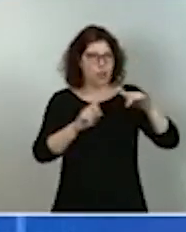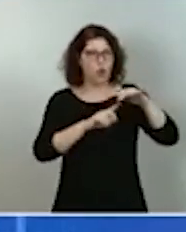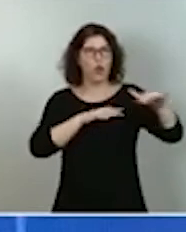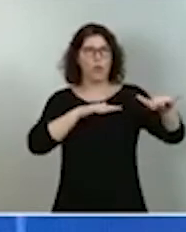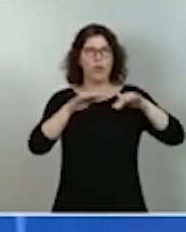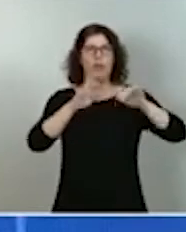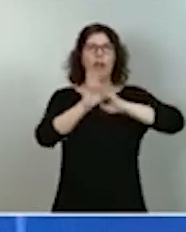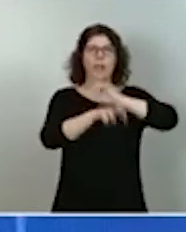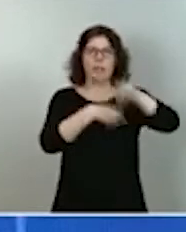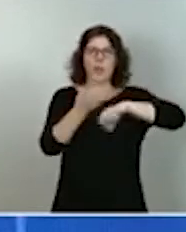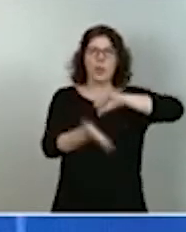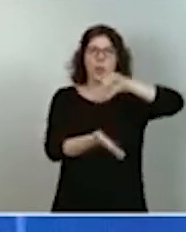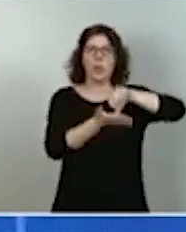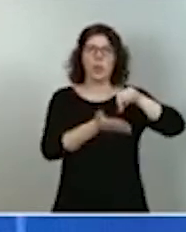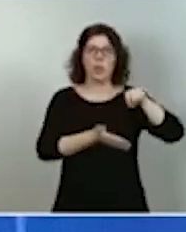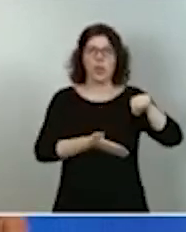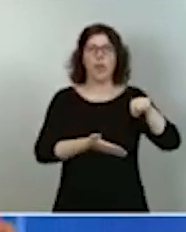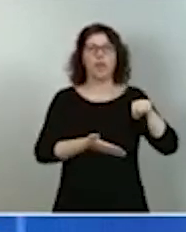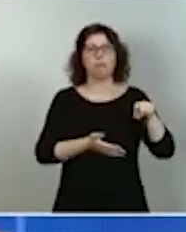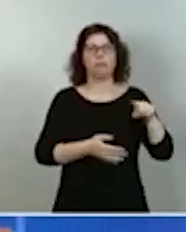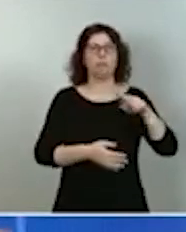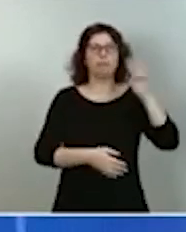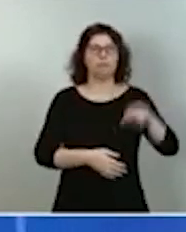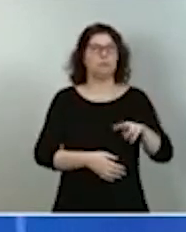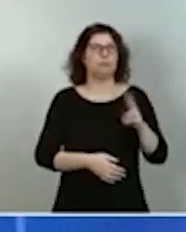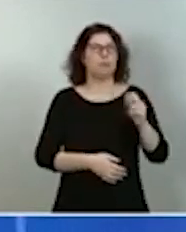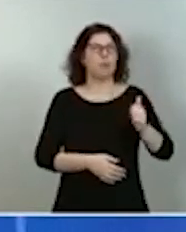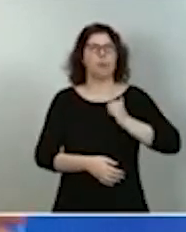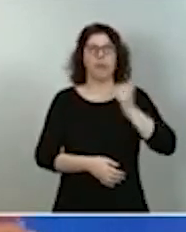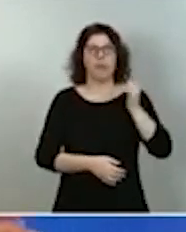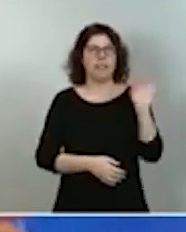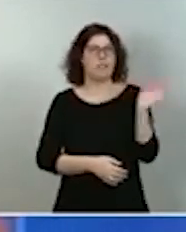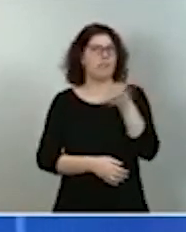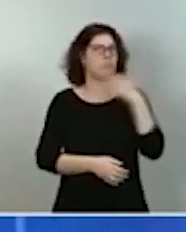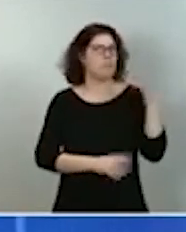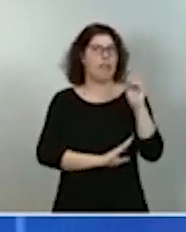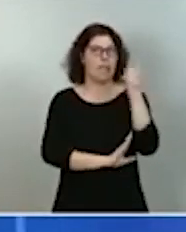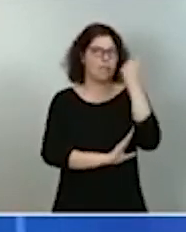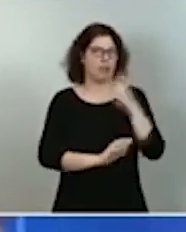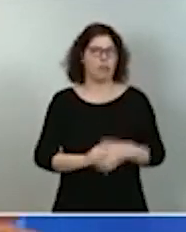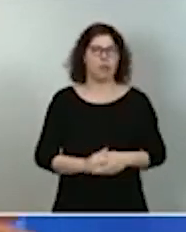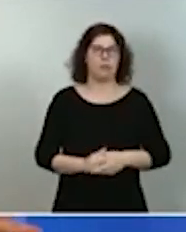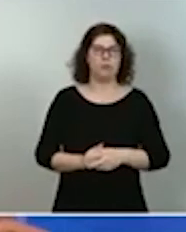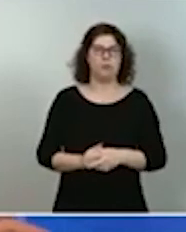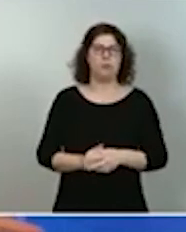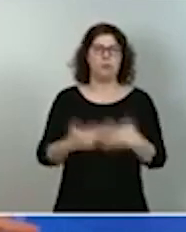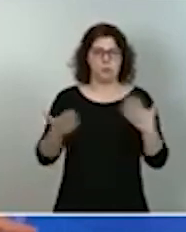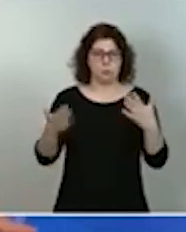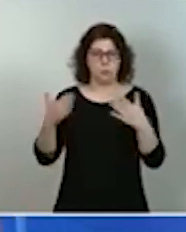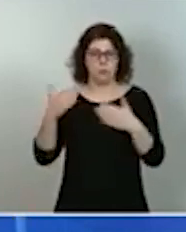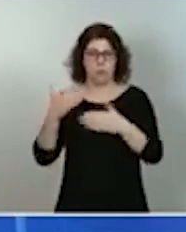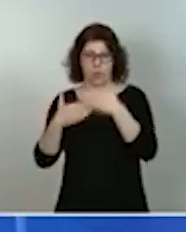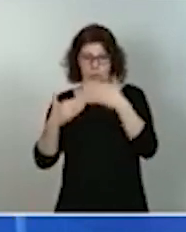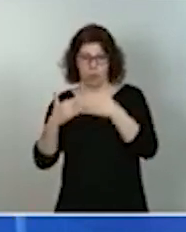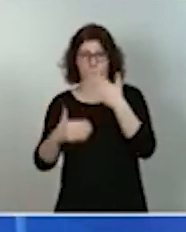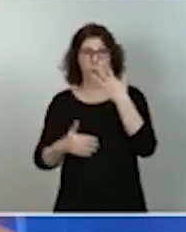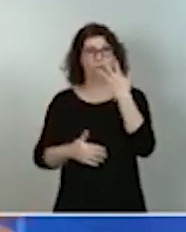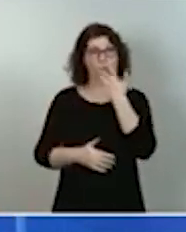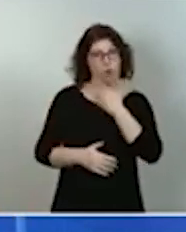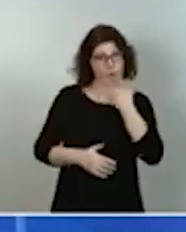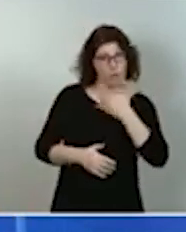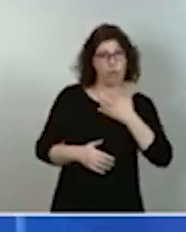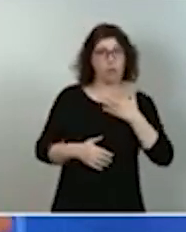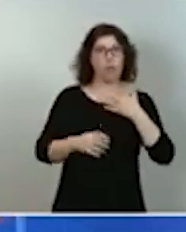constituyen oportunidades de éxito seguro. Y es que innovación, conocimiento, modernización de la